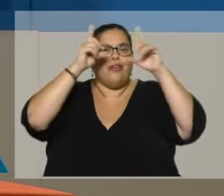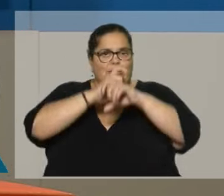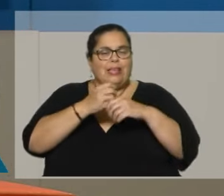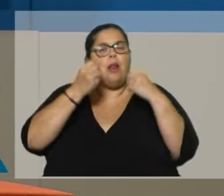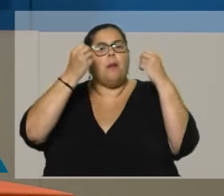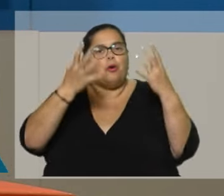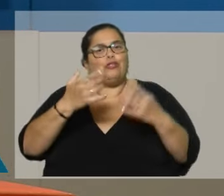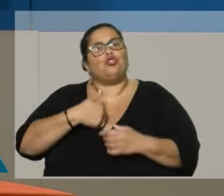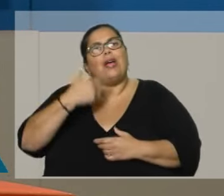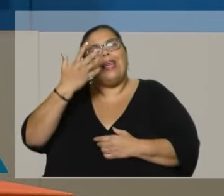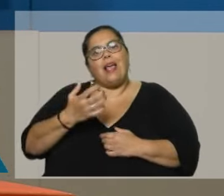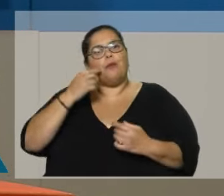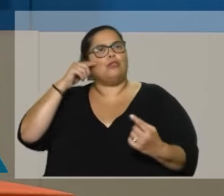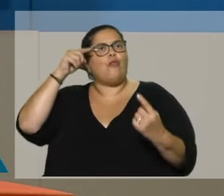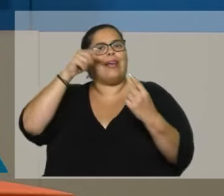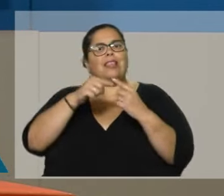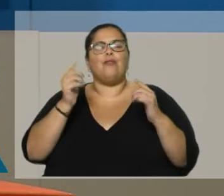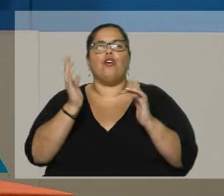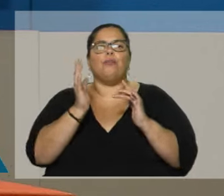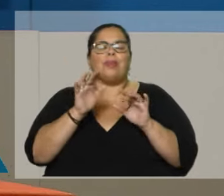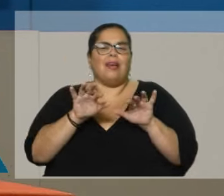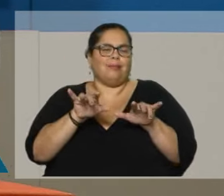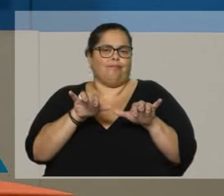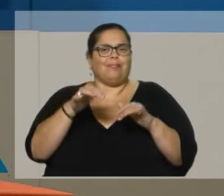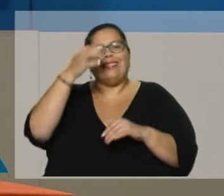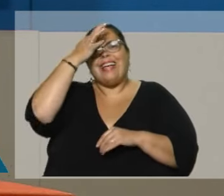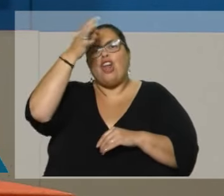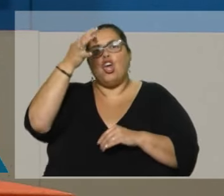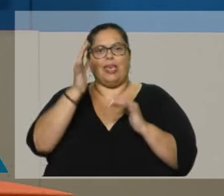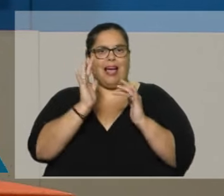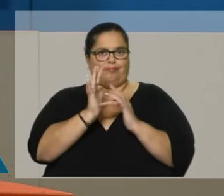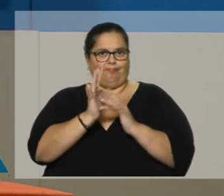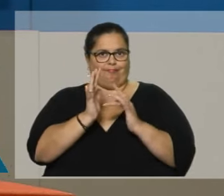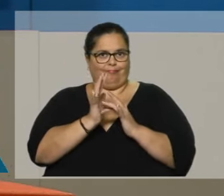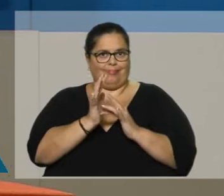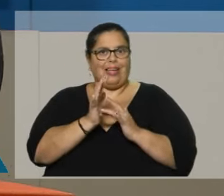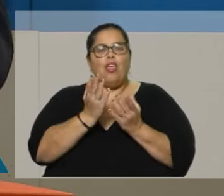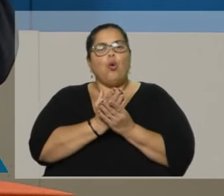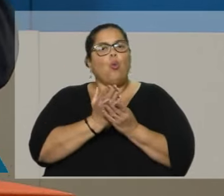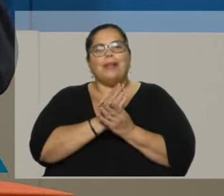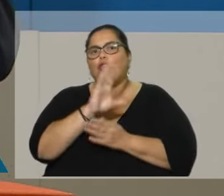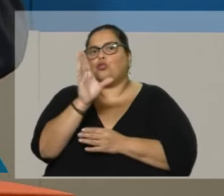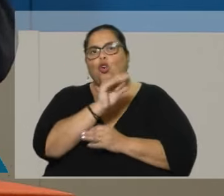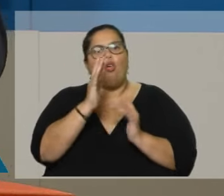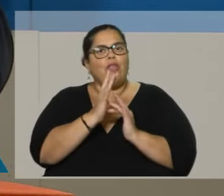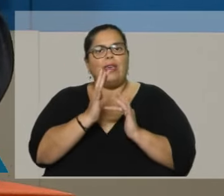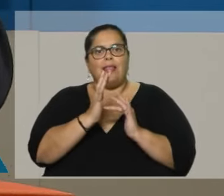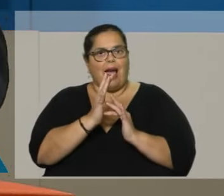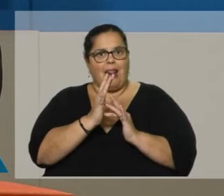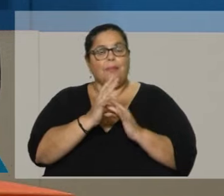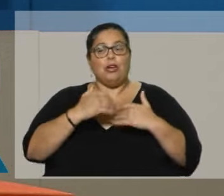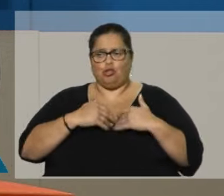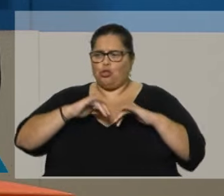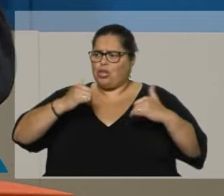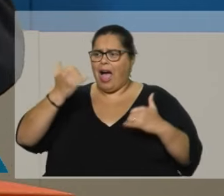apostamos por la tecnología, la ciudadanía digital 3.0. Que los documentos estén digitalizados, que la ciudadanía tenga... Ya tenemos la